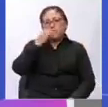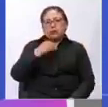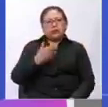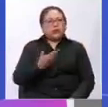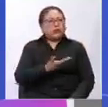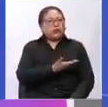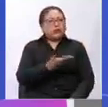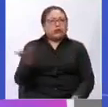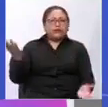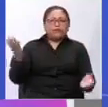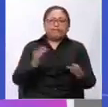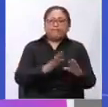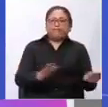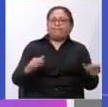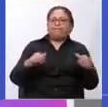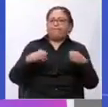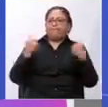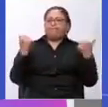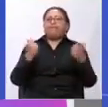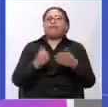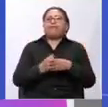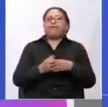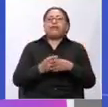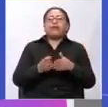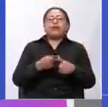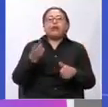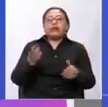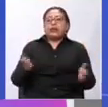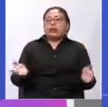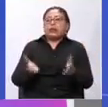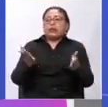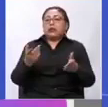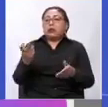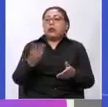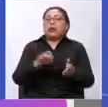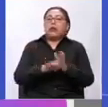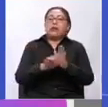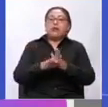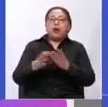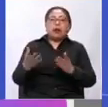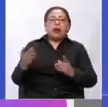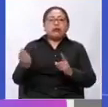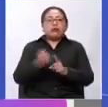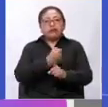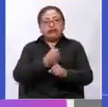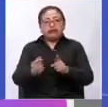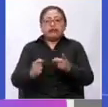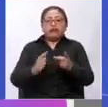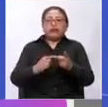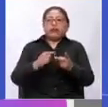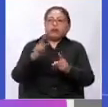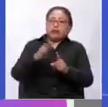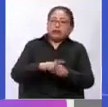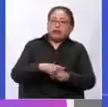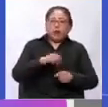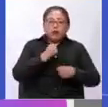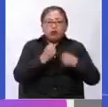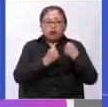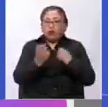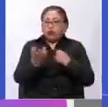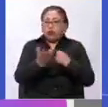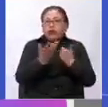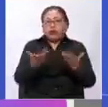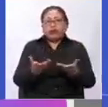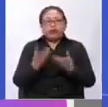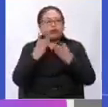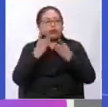impulsar primero para que puedan identificar cualquier hecho de violencia del que están siendo objeto y encontrar en la